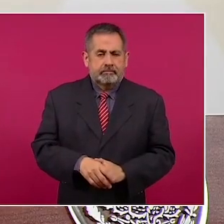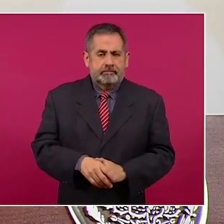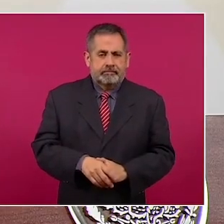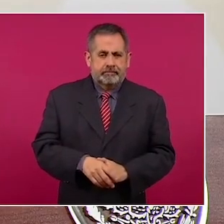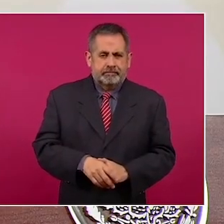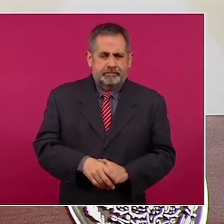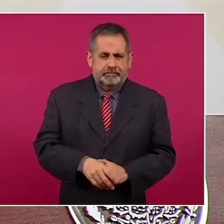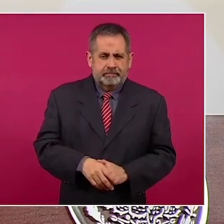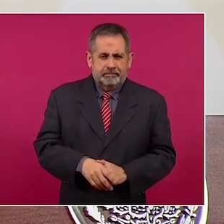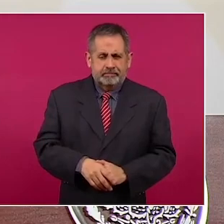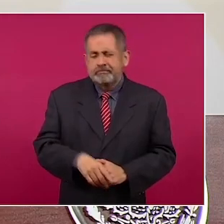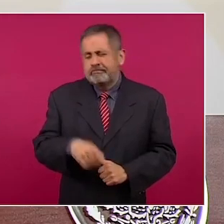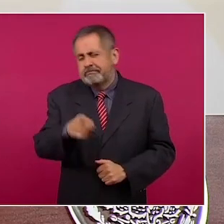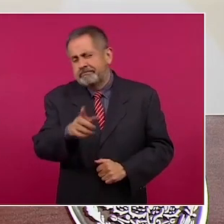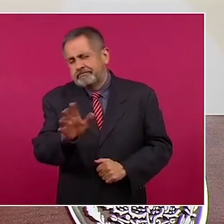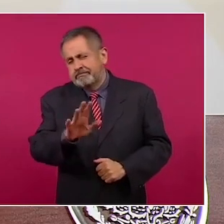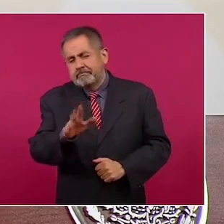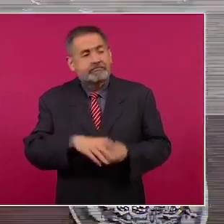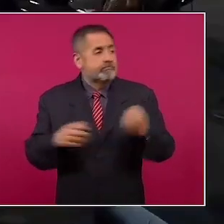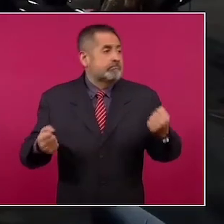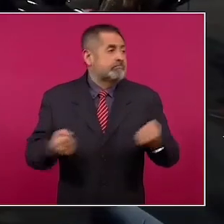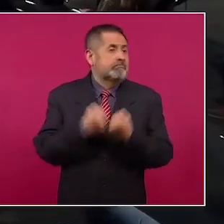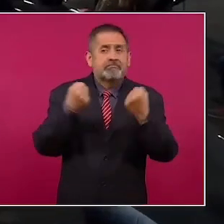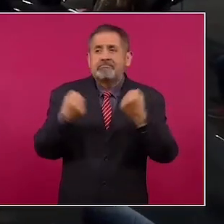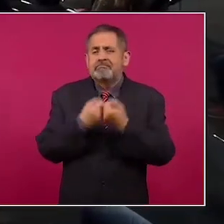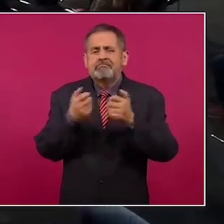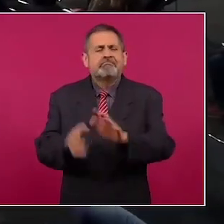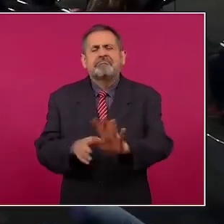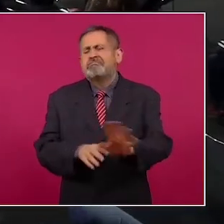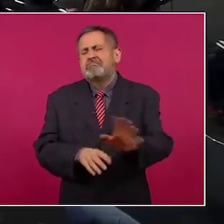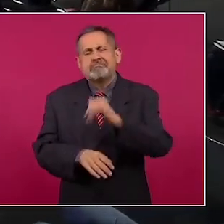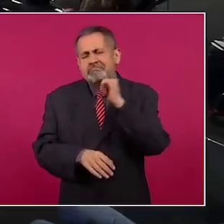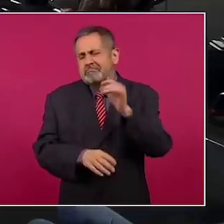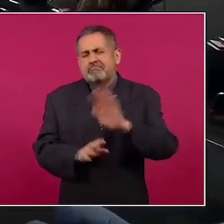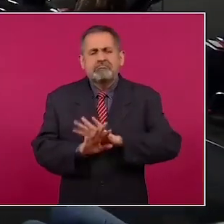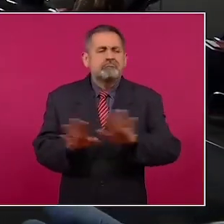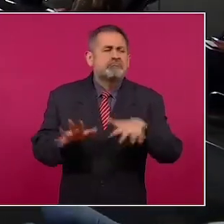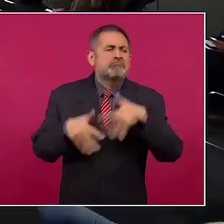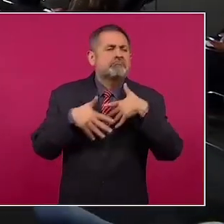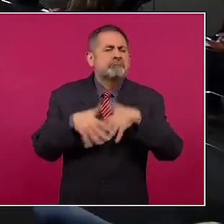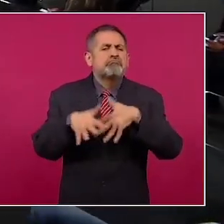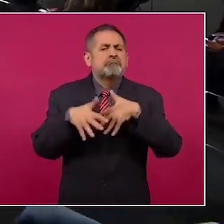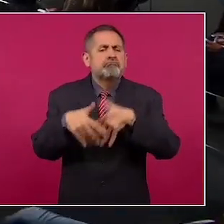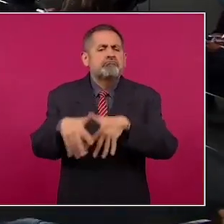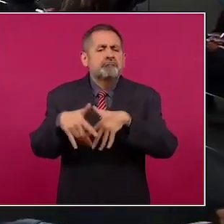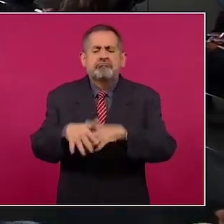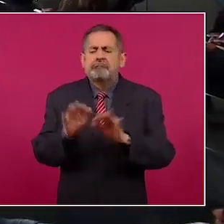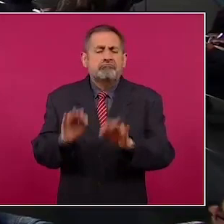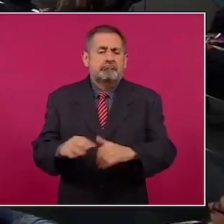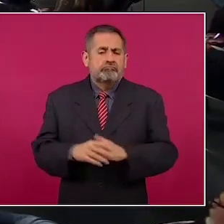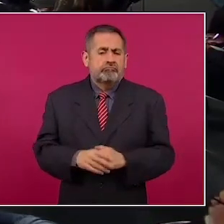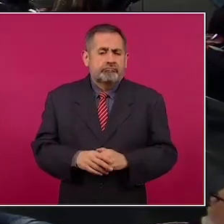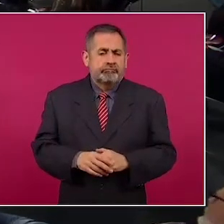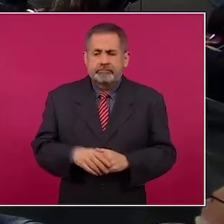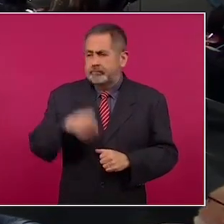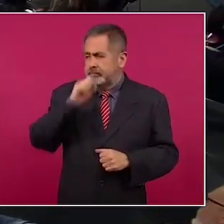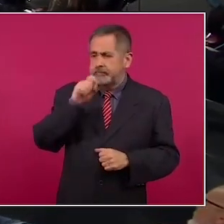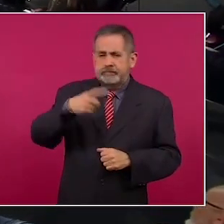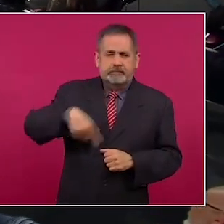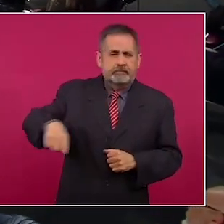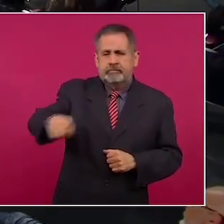No va a haber provocaciones, es que nada más la misma gente